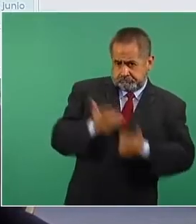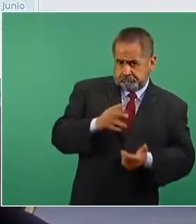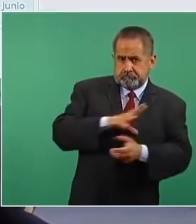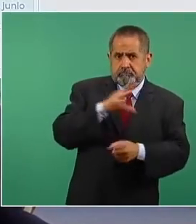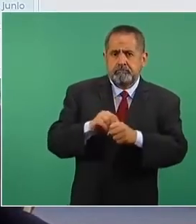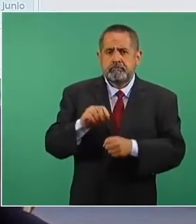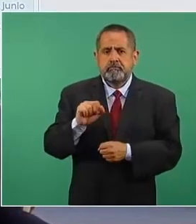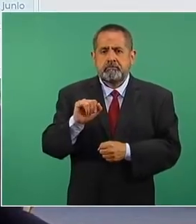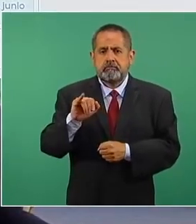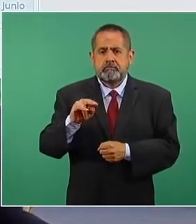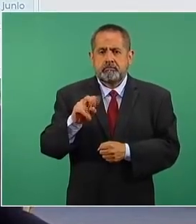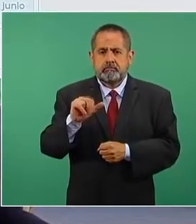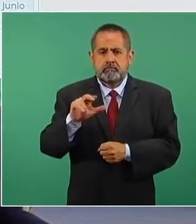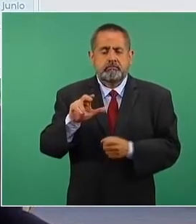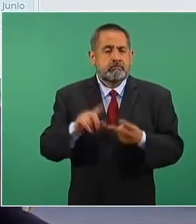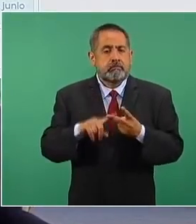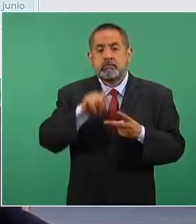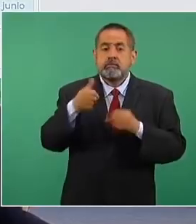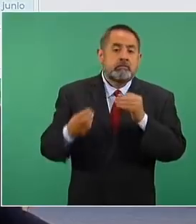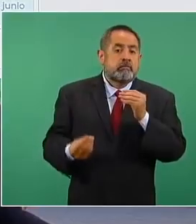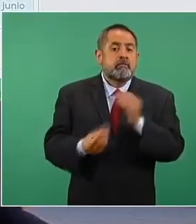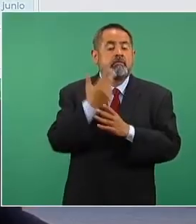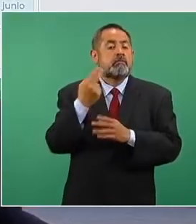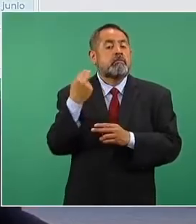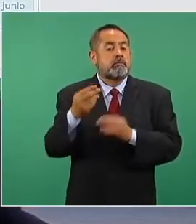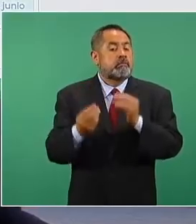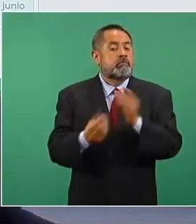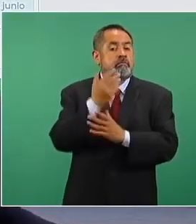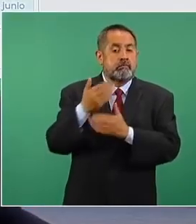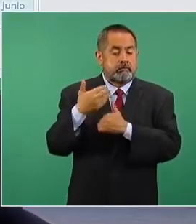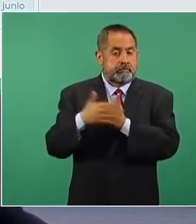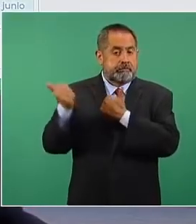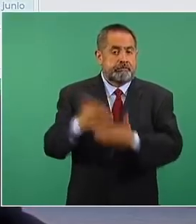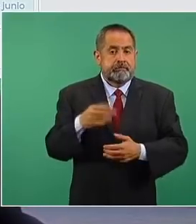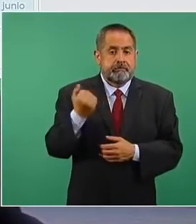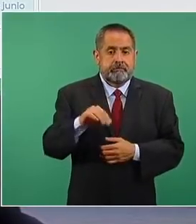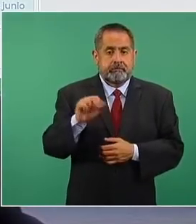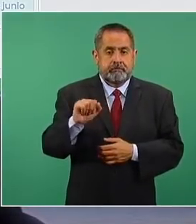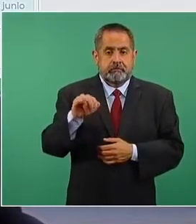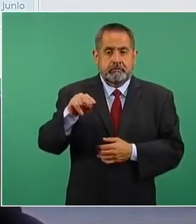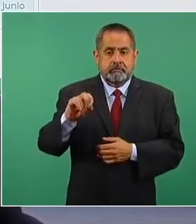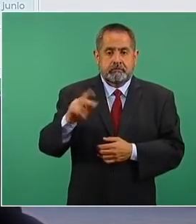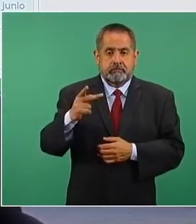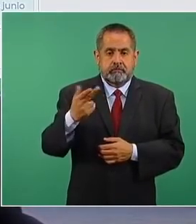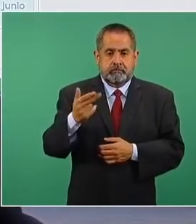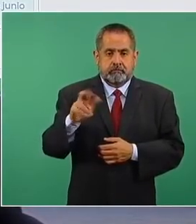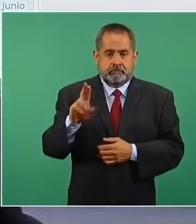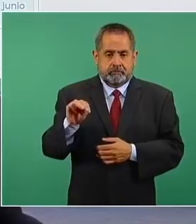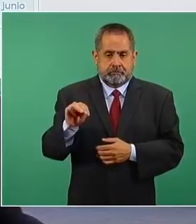parte de Sinovac y una nueva vacuna que estaría llegando a México muy pronto que se llama Sinopharm o